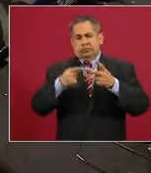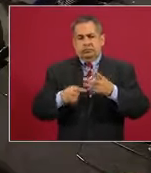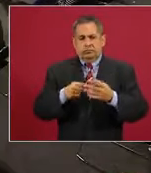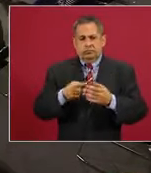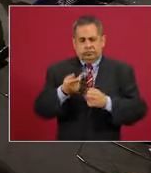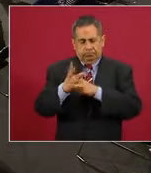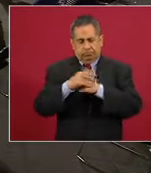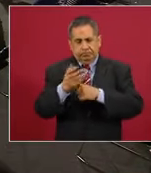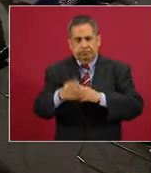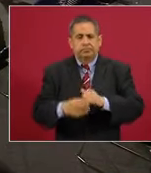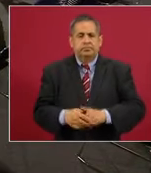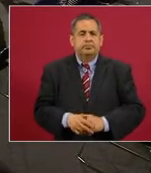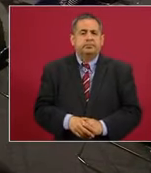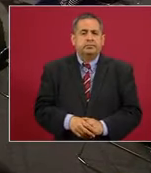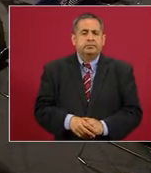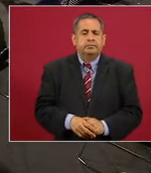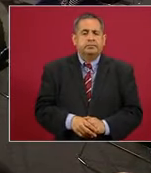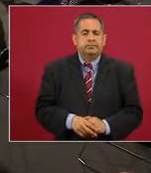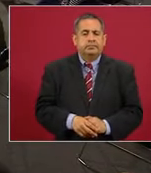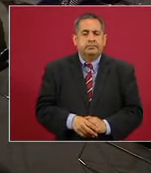las dos restantes.